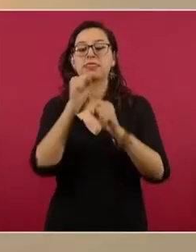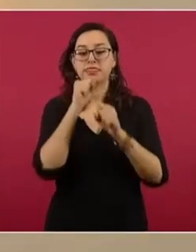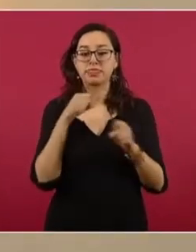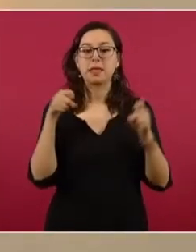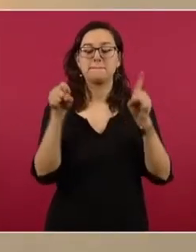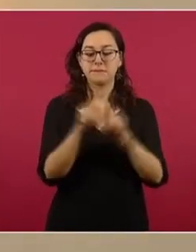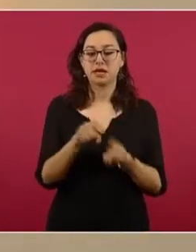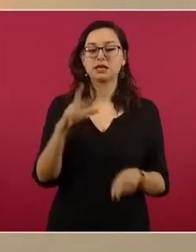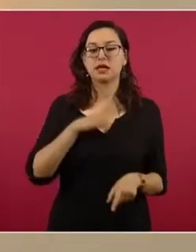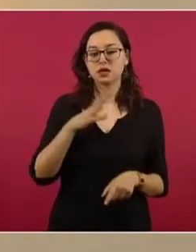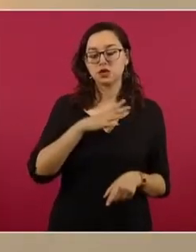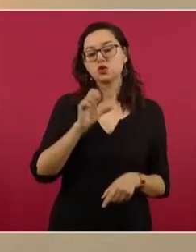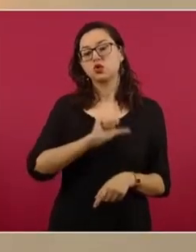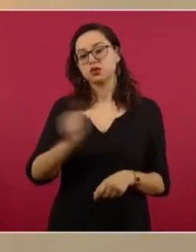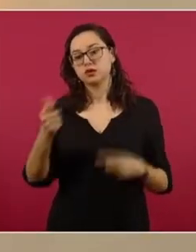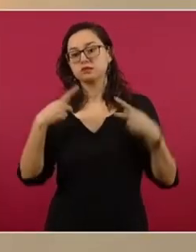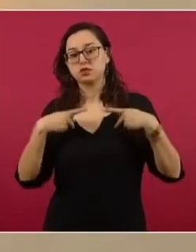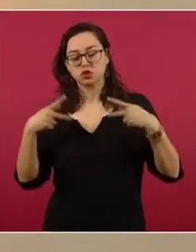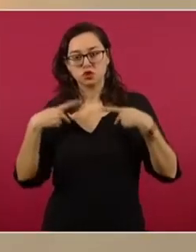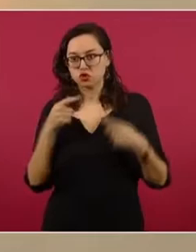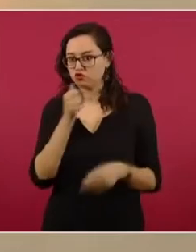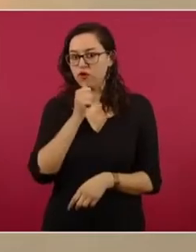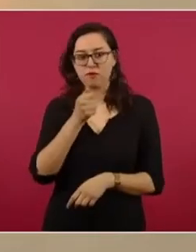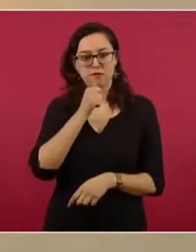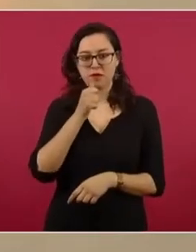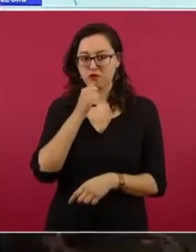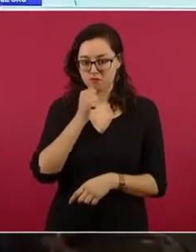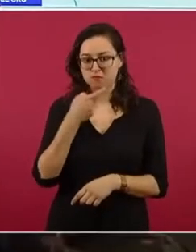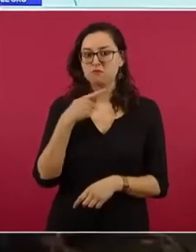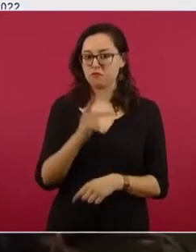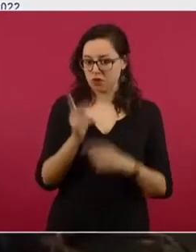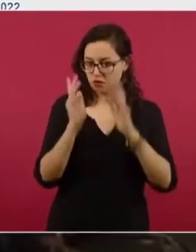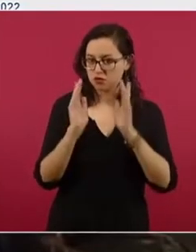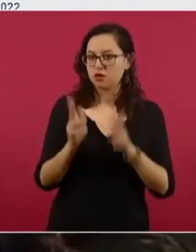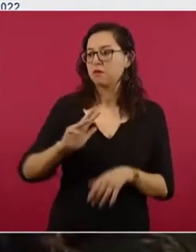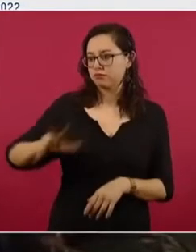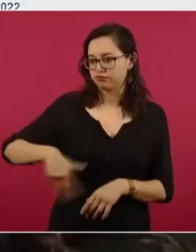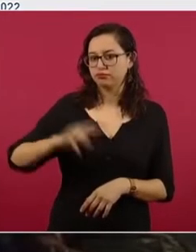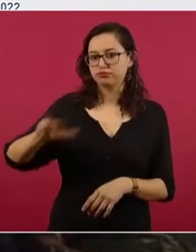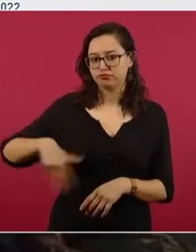aparte de los que intervinieron en este evento de carácter criminal. Siguiente.